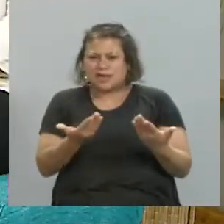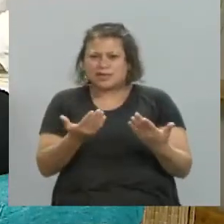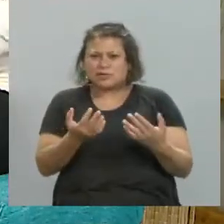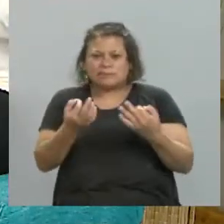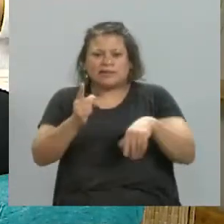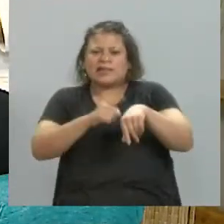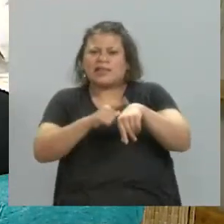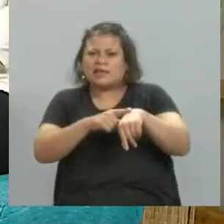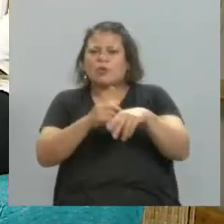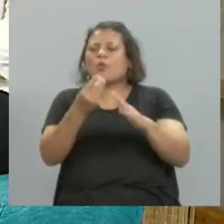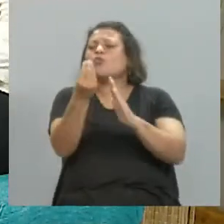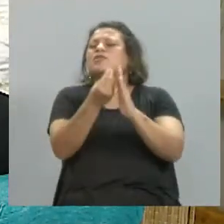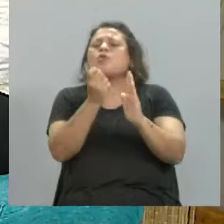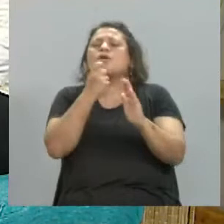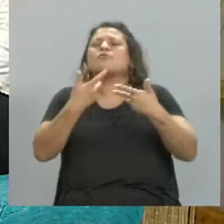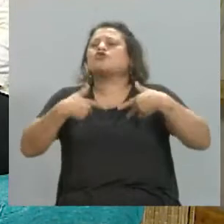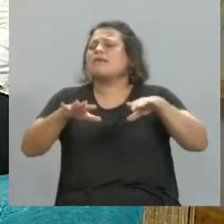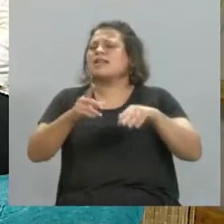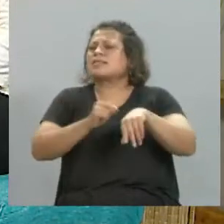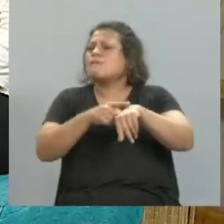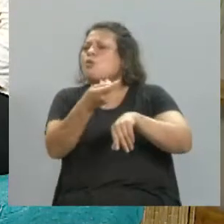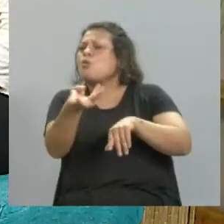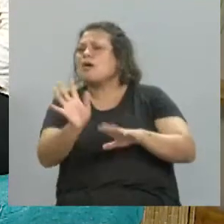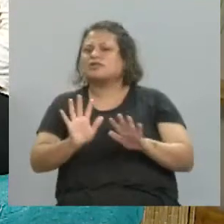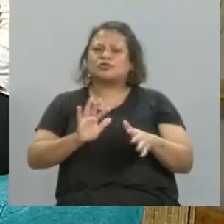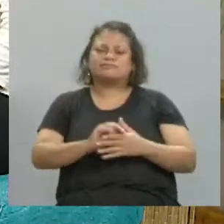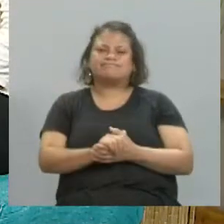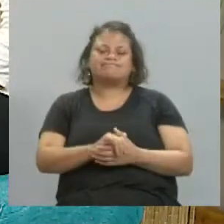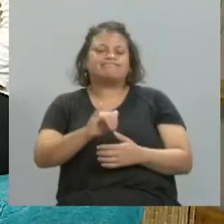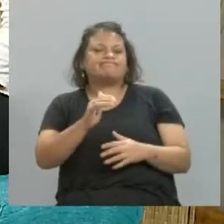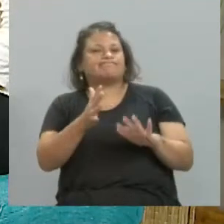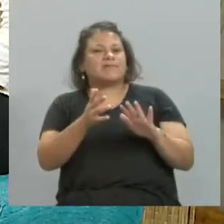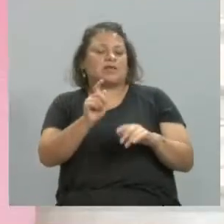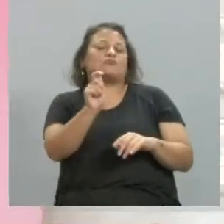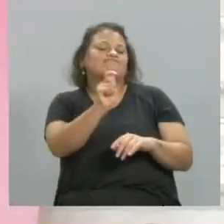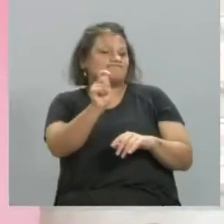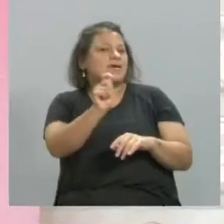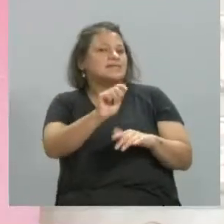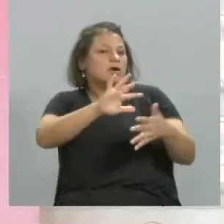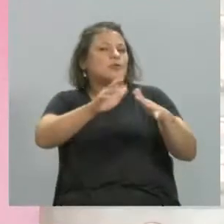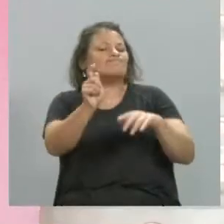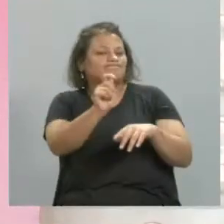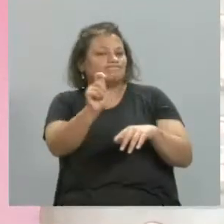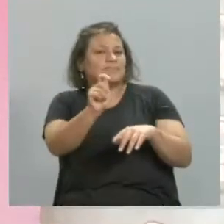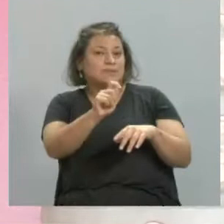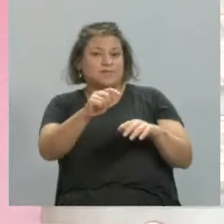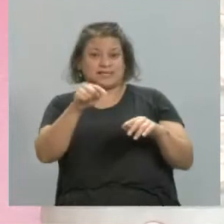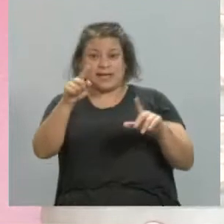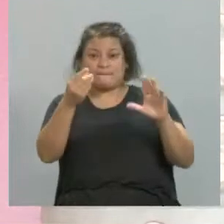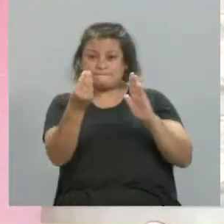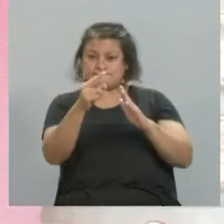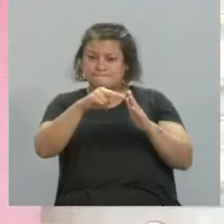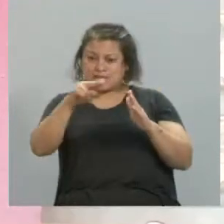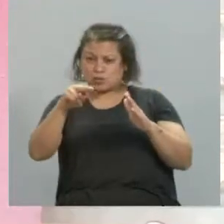tiempo. ¿Cuánto te lleva un dibujo, por ejemplo? Sí, bueno, yo trabajo meses en las obras. Esa pintura que tienen ustedes